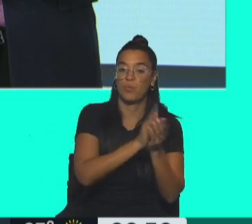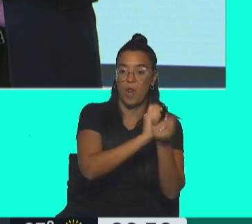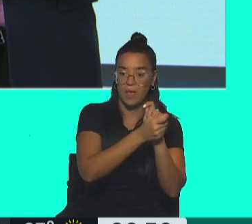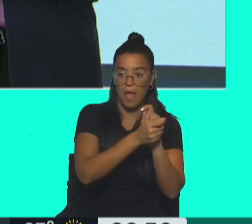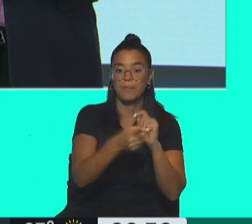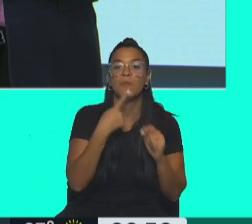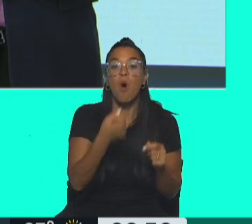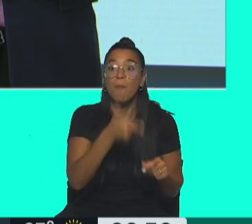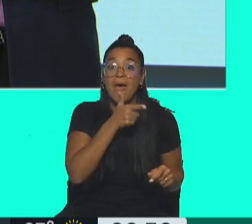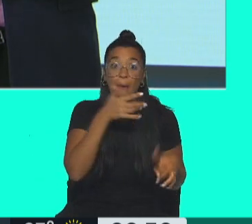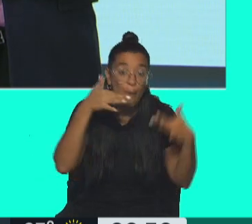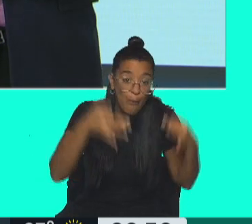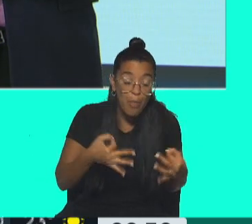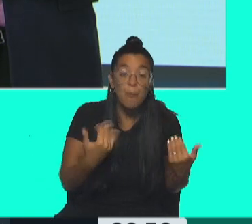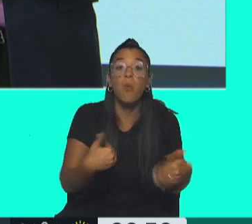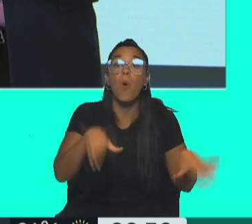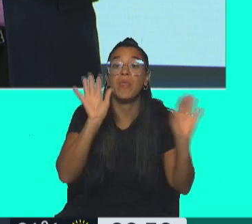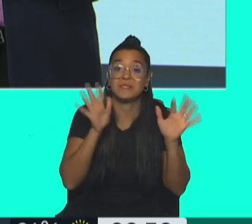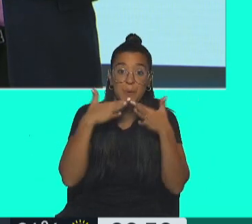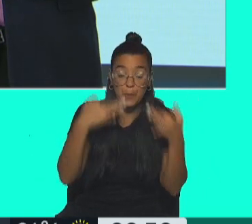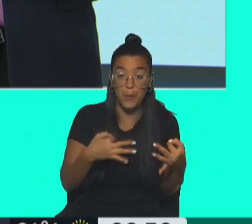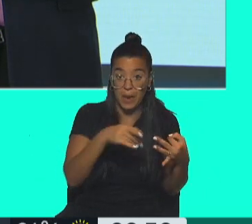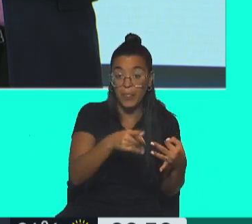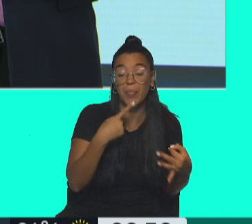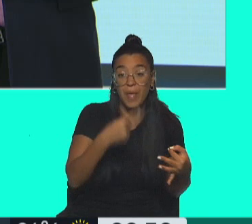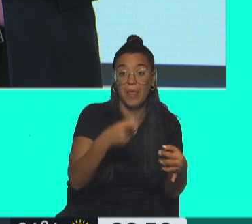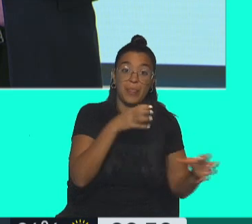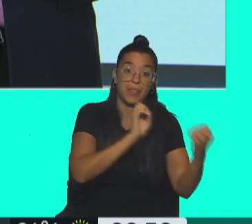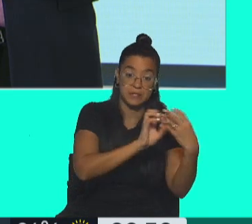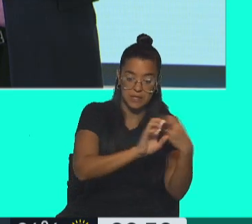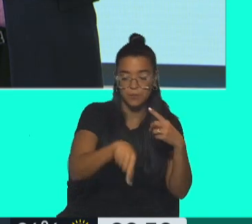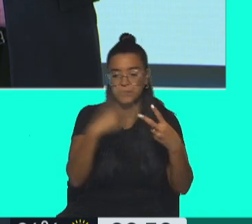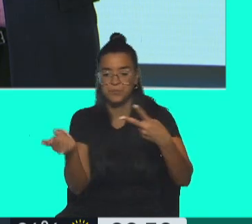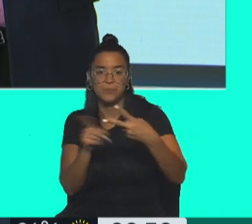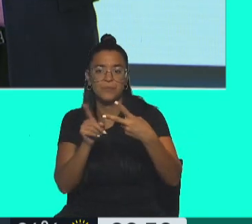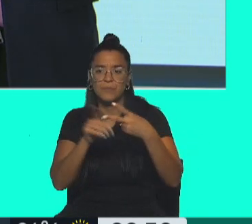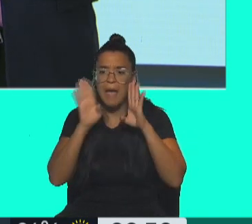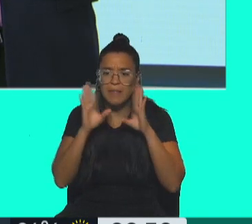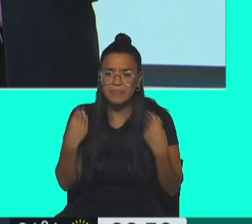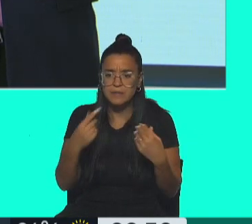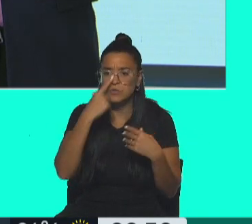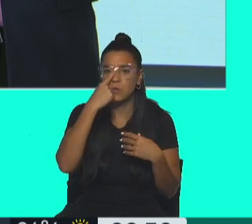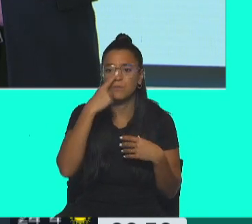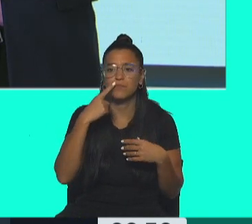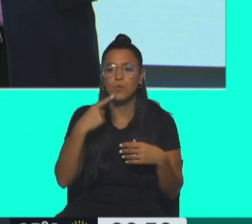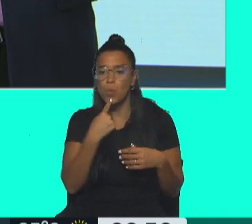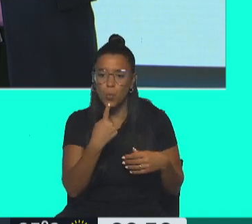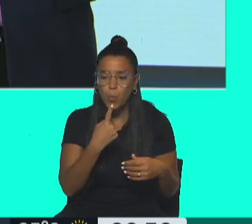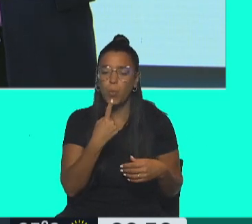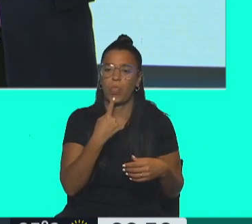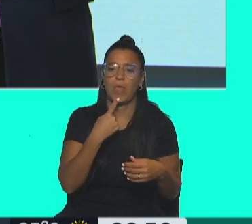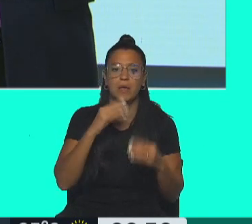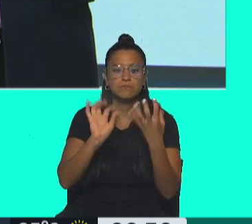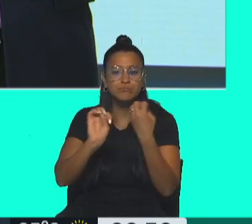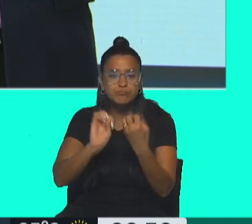verosimilitud, o posible verosimilitud, a los chats. Y por otro lado, llama la atención que cuestionen el origen de los chats y no estén